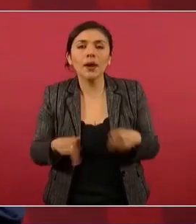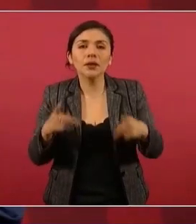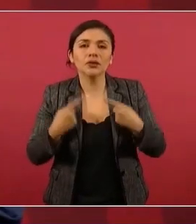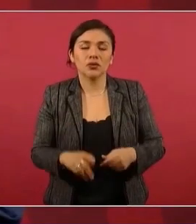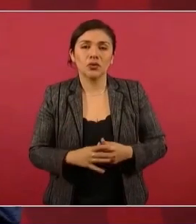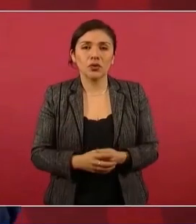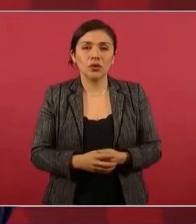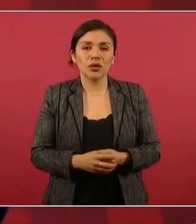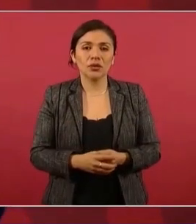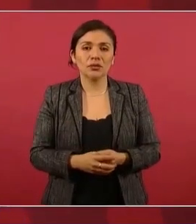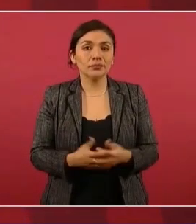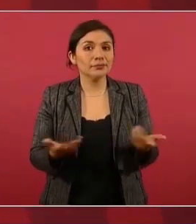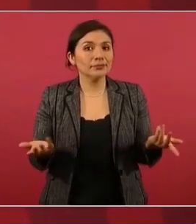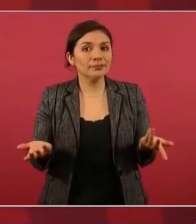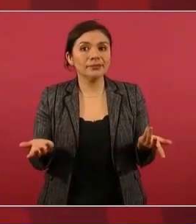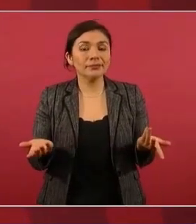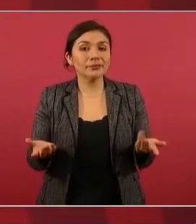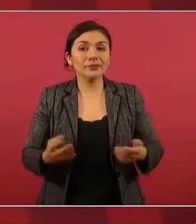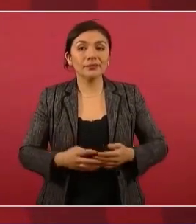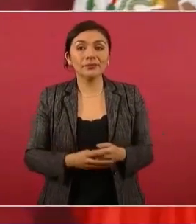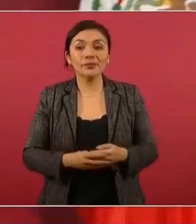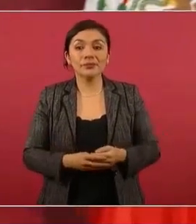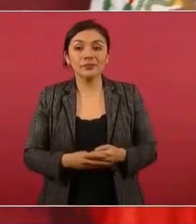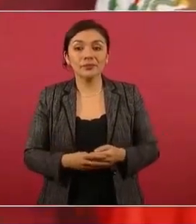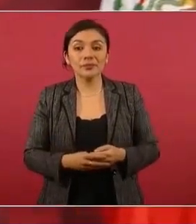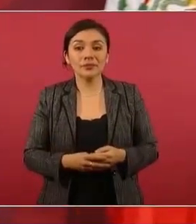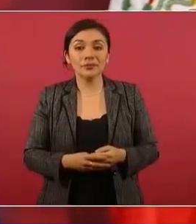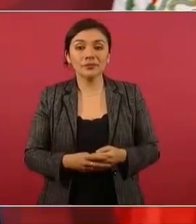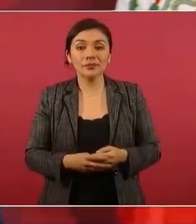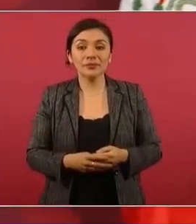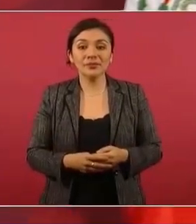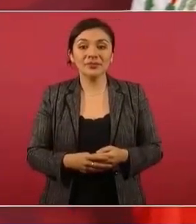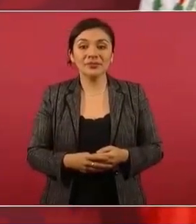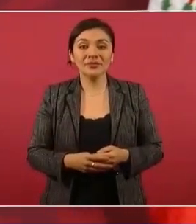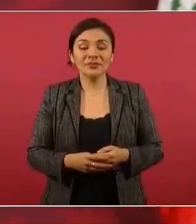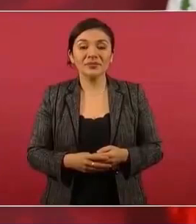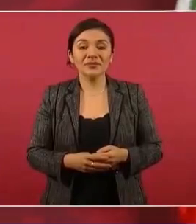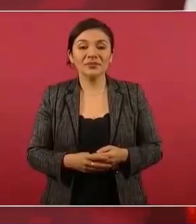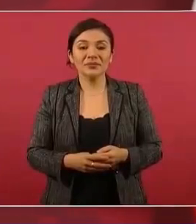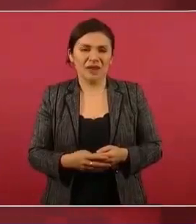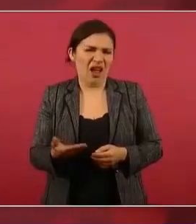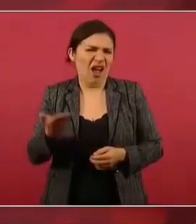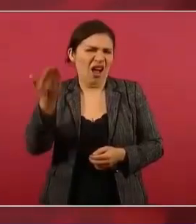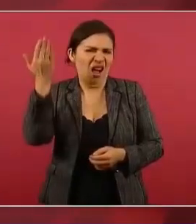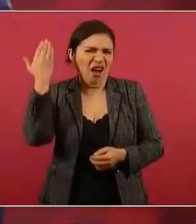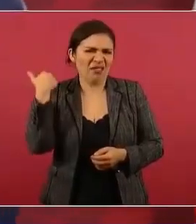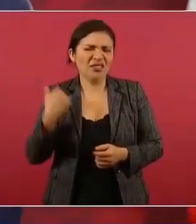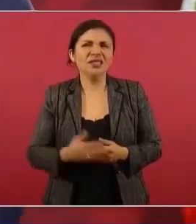Es que había autoridades